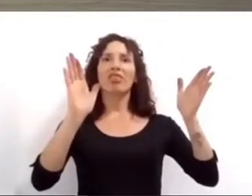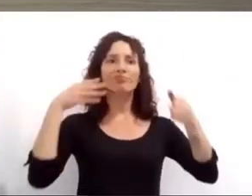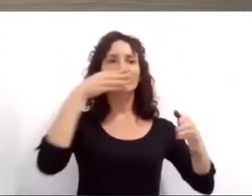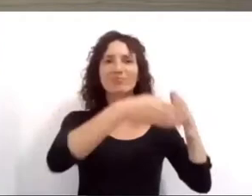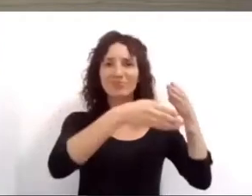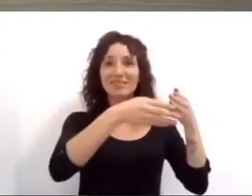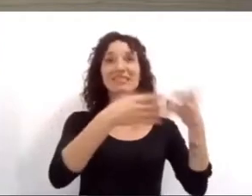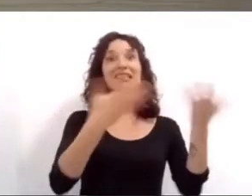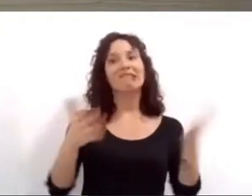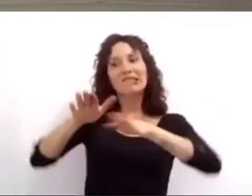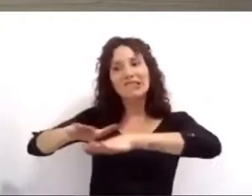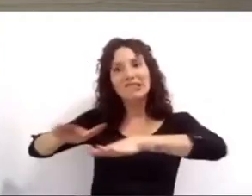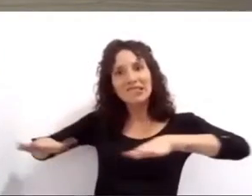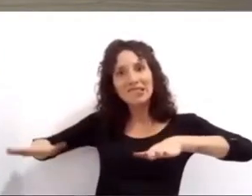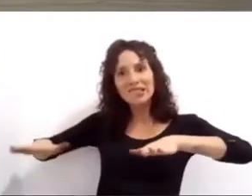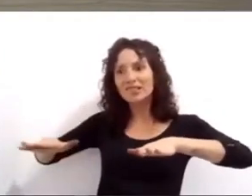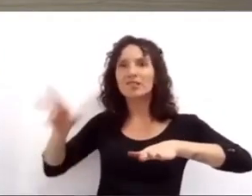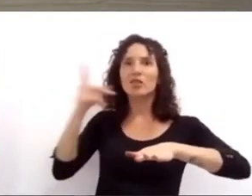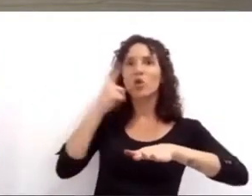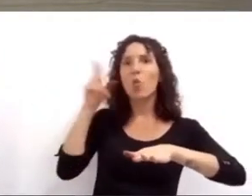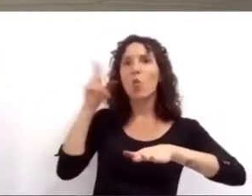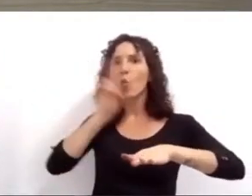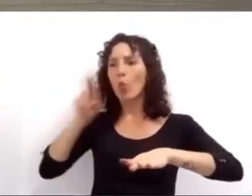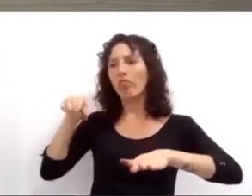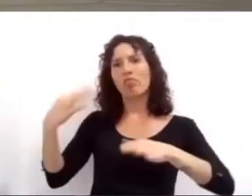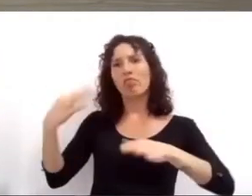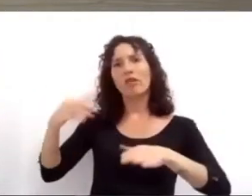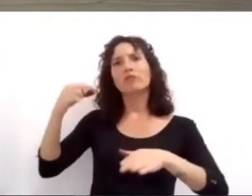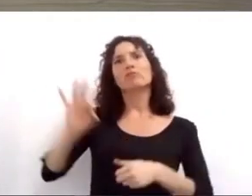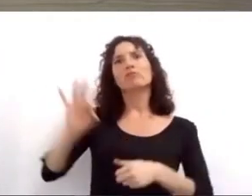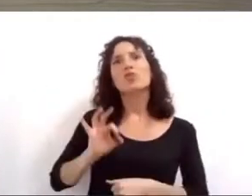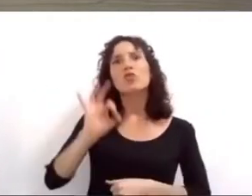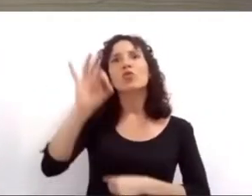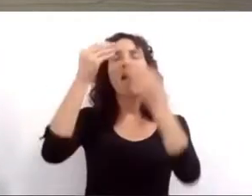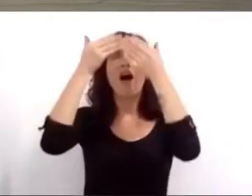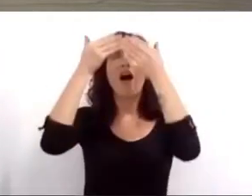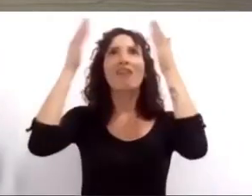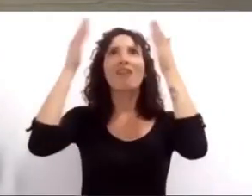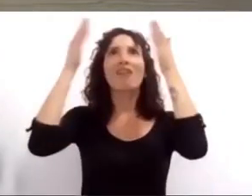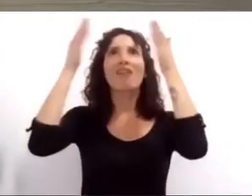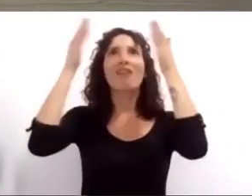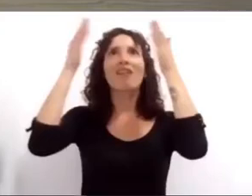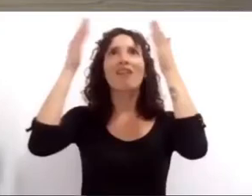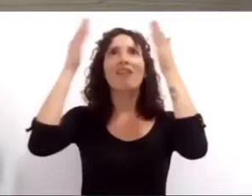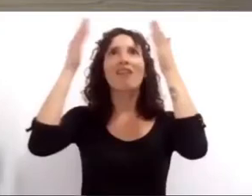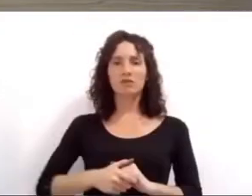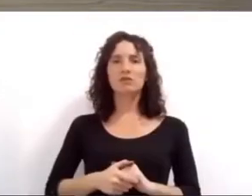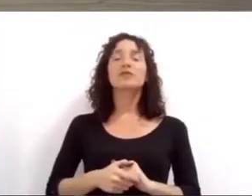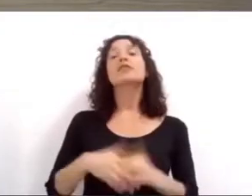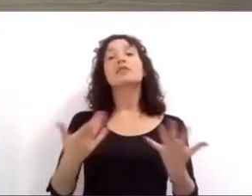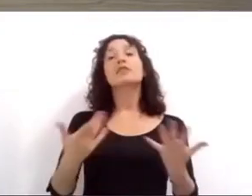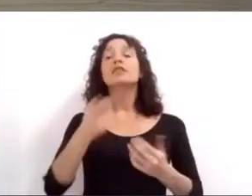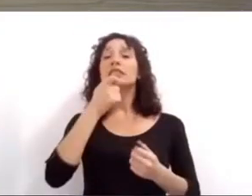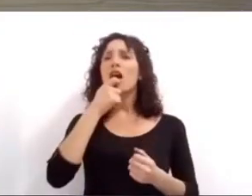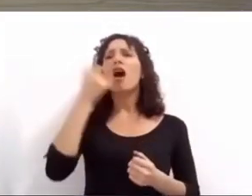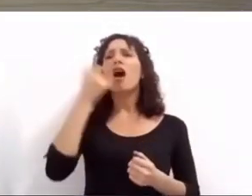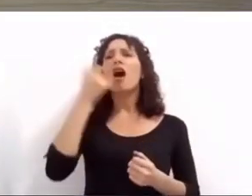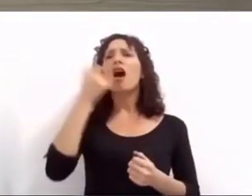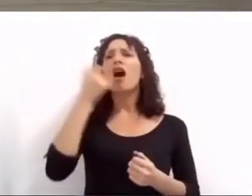pibas durante el 2020 la educación marcó como nunca la diferencia entre quien tiene acceso a lo digital y quien no